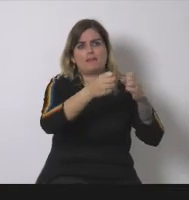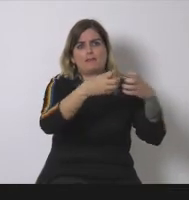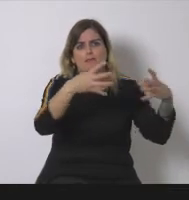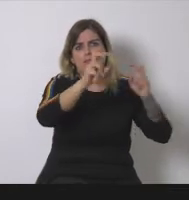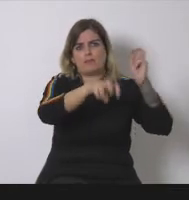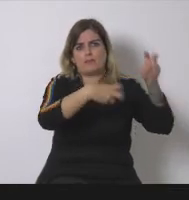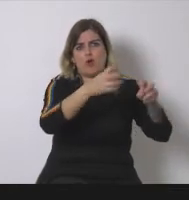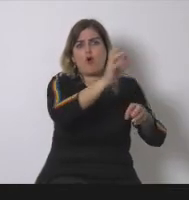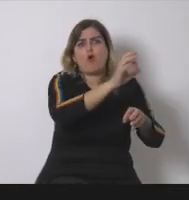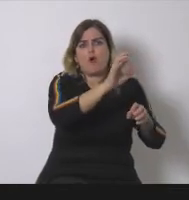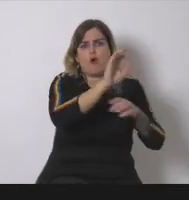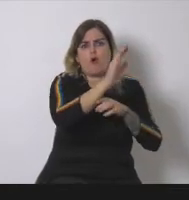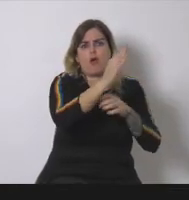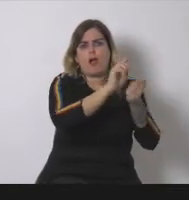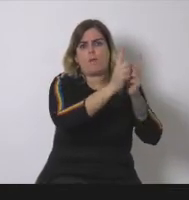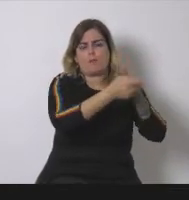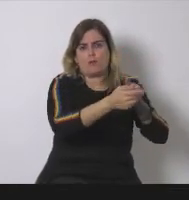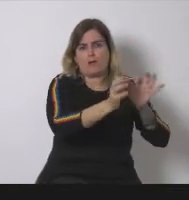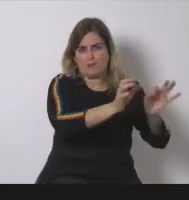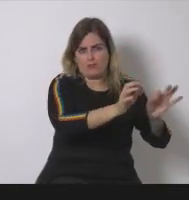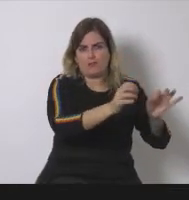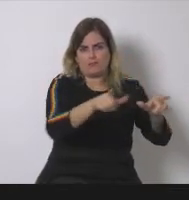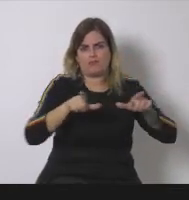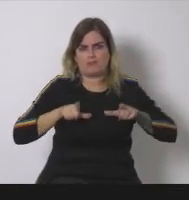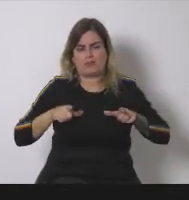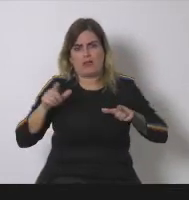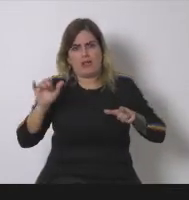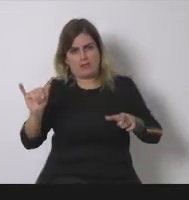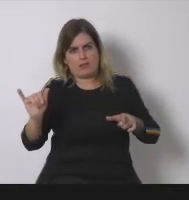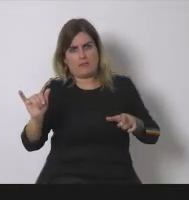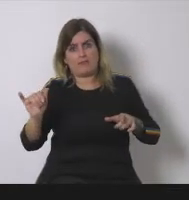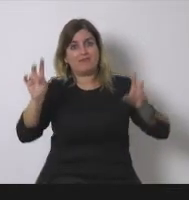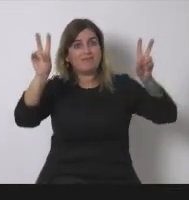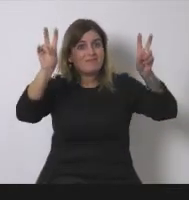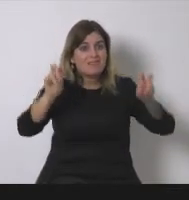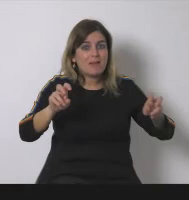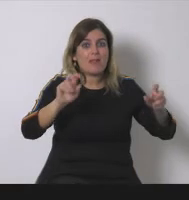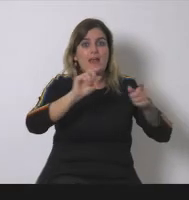por el límite del cambio climático que he querido empezar esta presentación